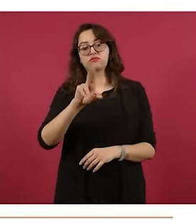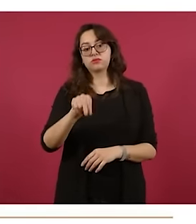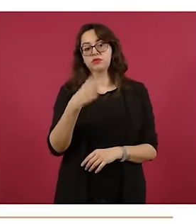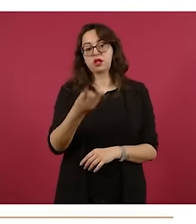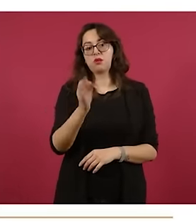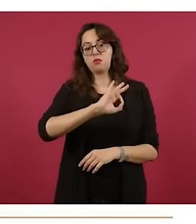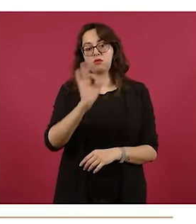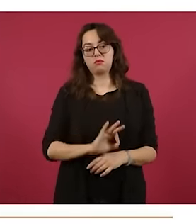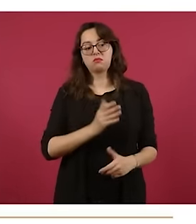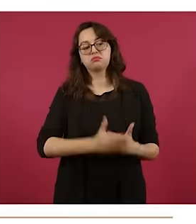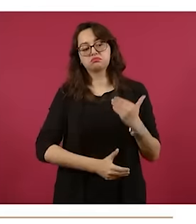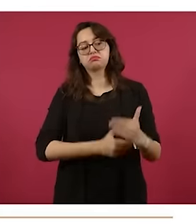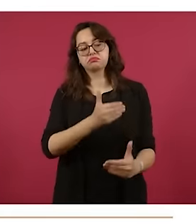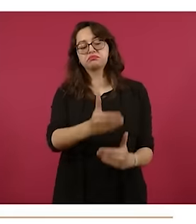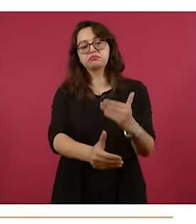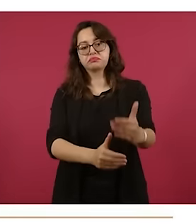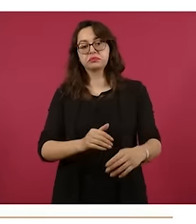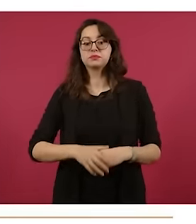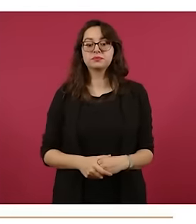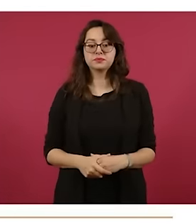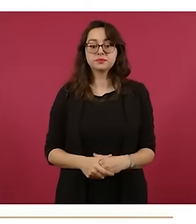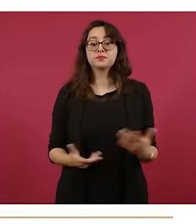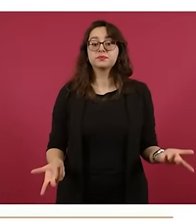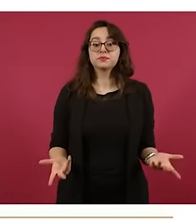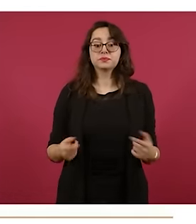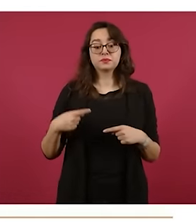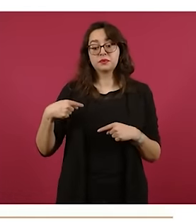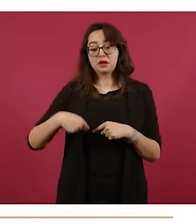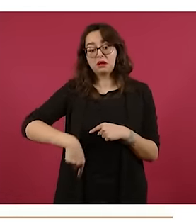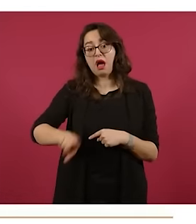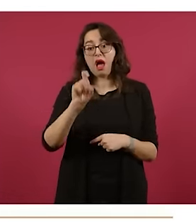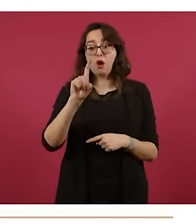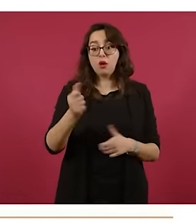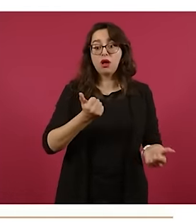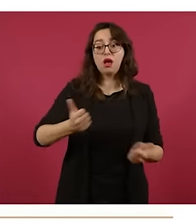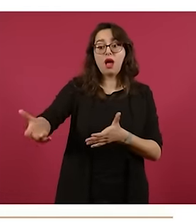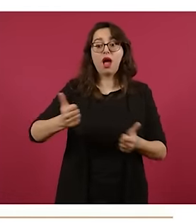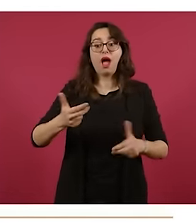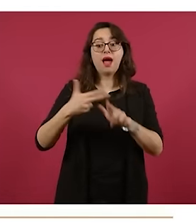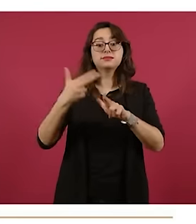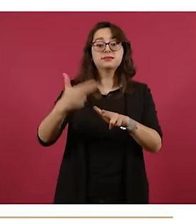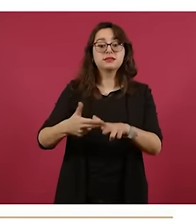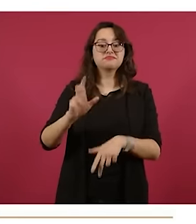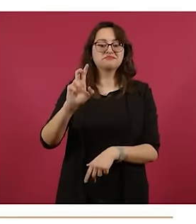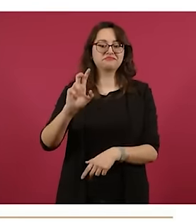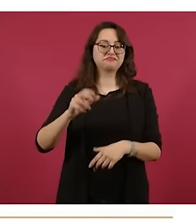y dos por ciento. Para treinta y cinco años o más, la